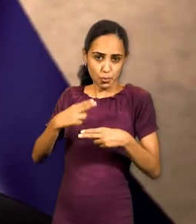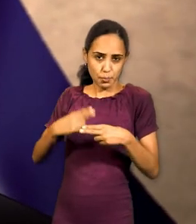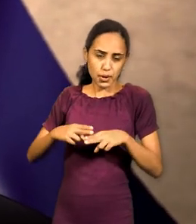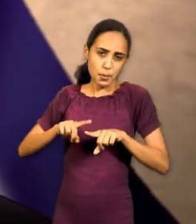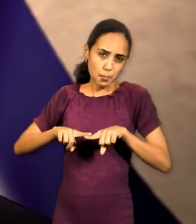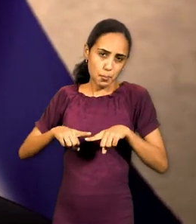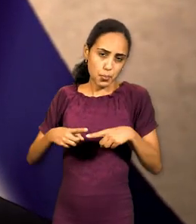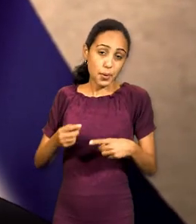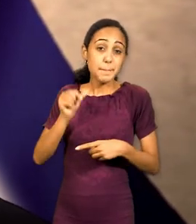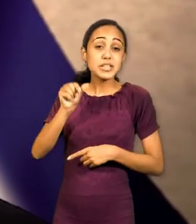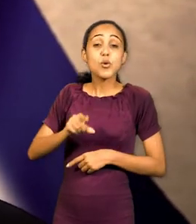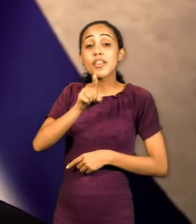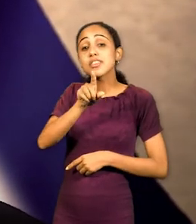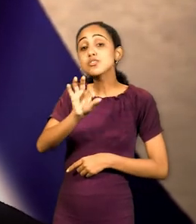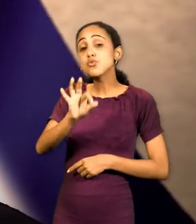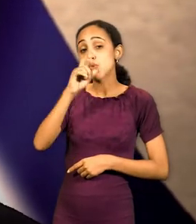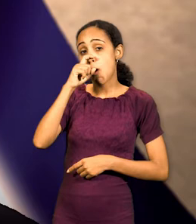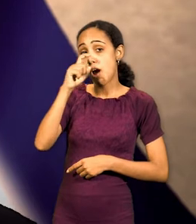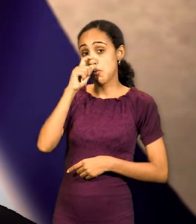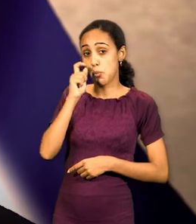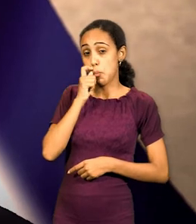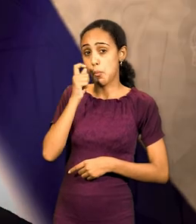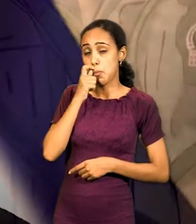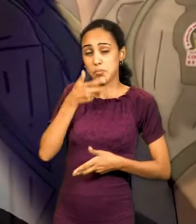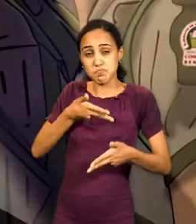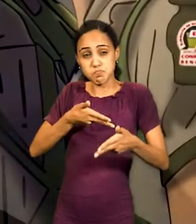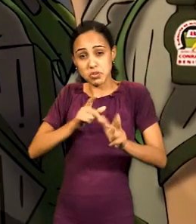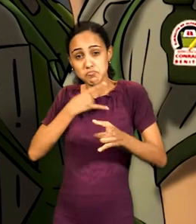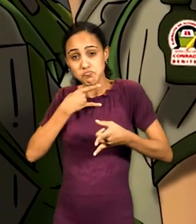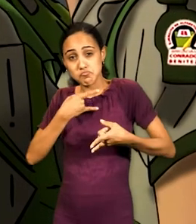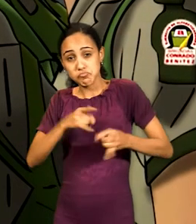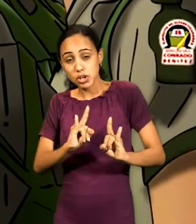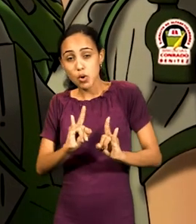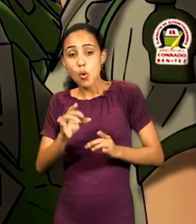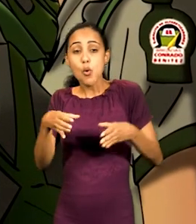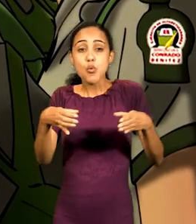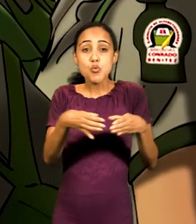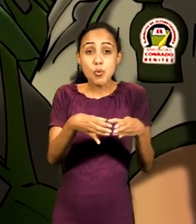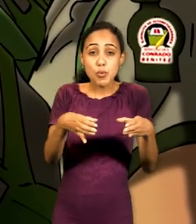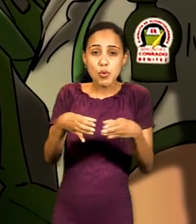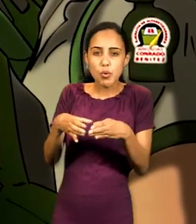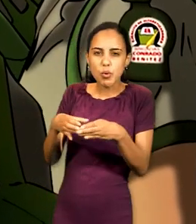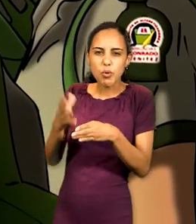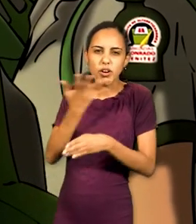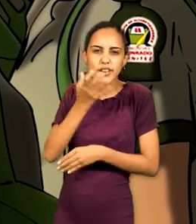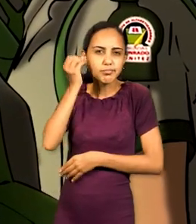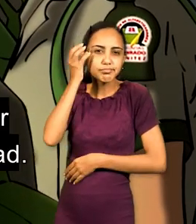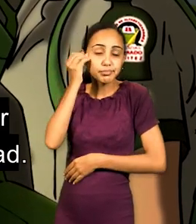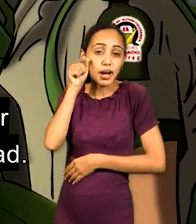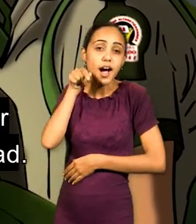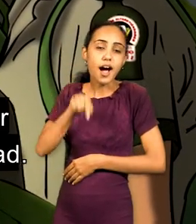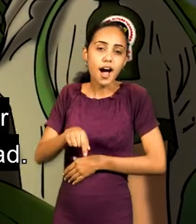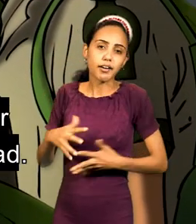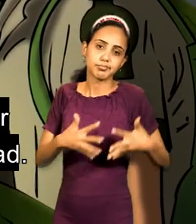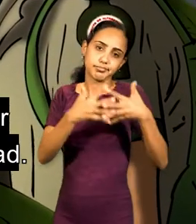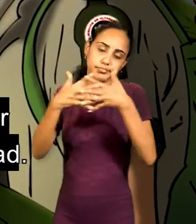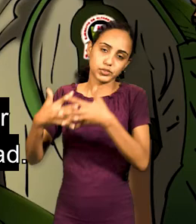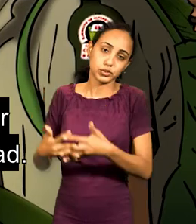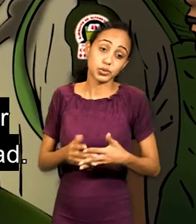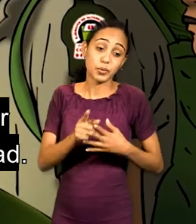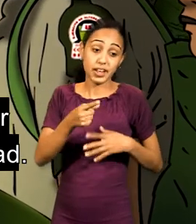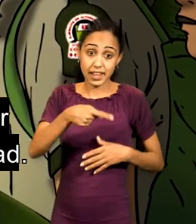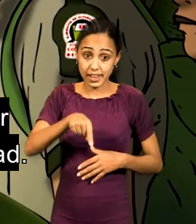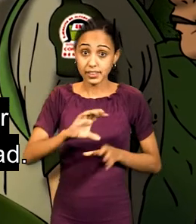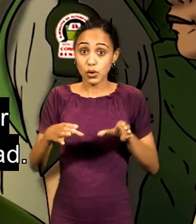cuyo nombre procede de un voluntario de 18 años que fue asesinado por las bandas organizadas por el imperialismo. Estas